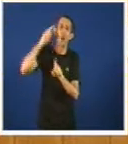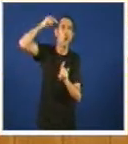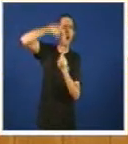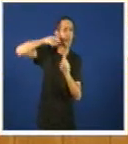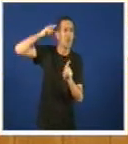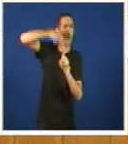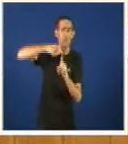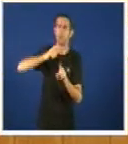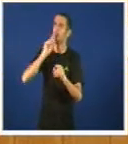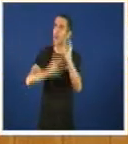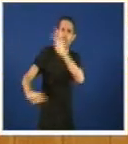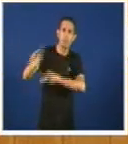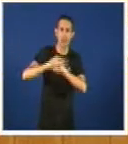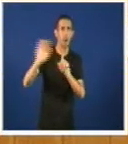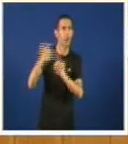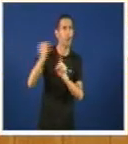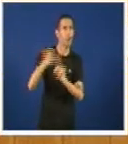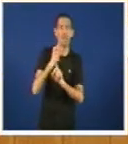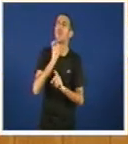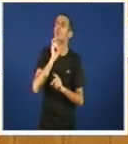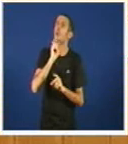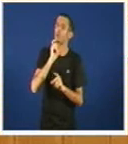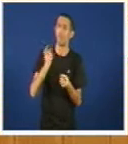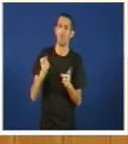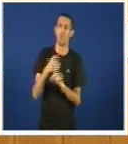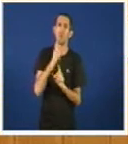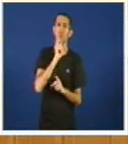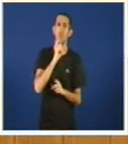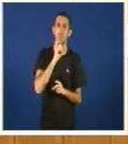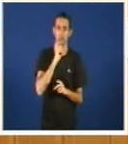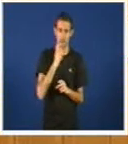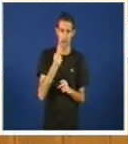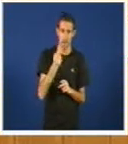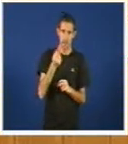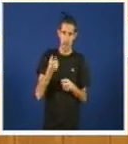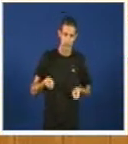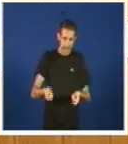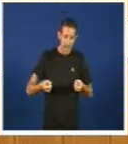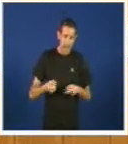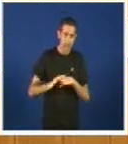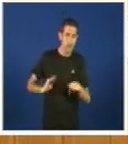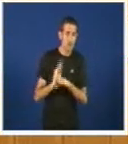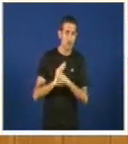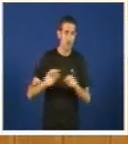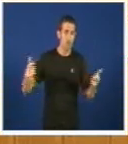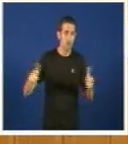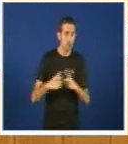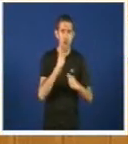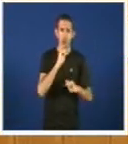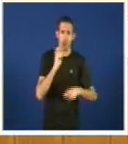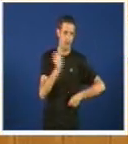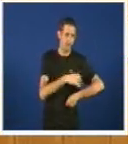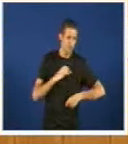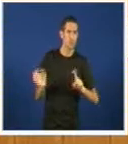a dir que nos di que vai a conseguir como van a reducir os gastos de onde van a sacar os fondos e que non hai nada deso